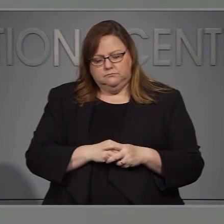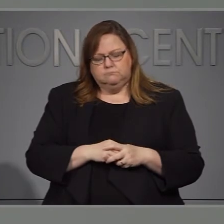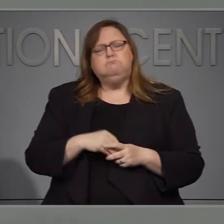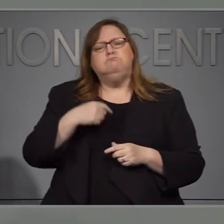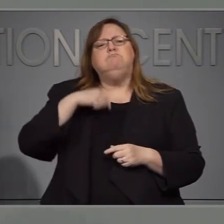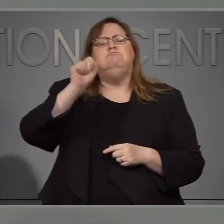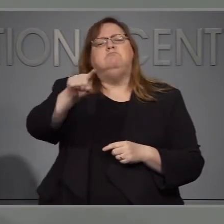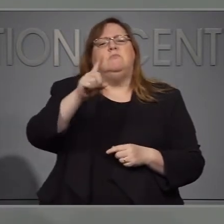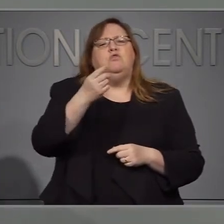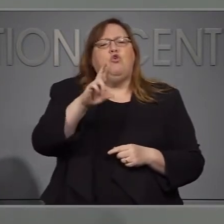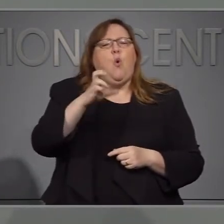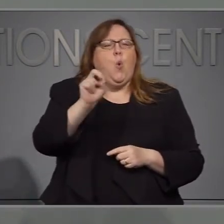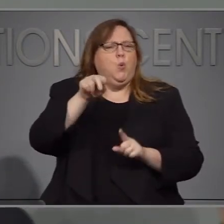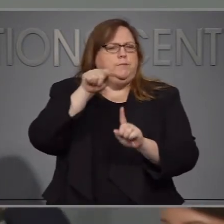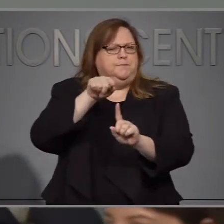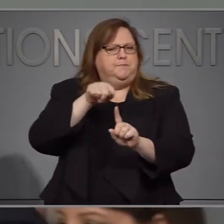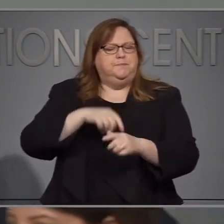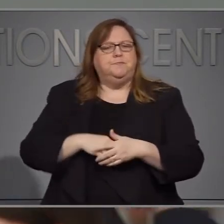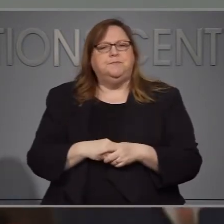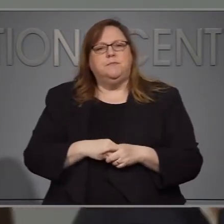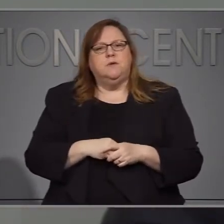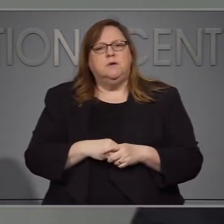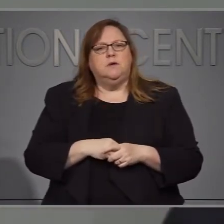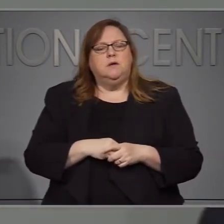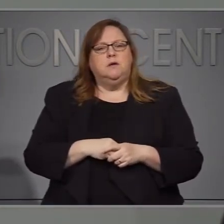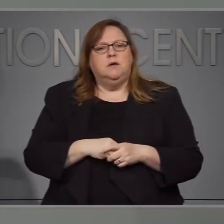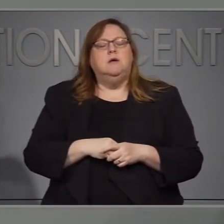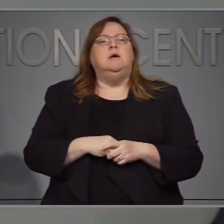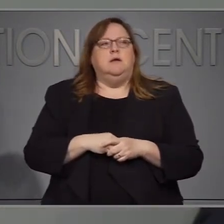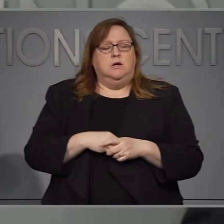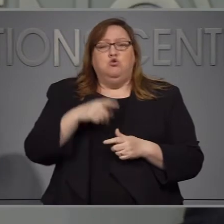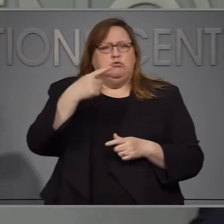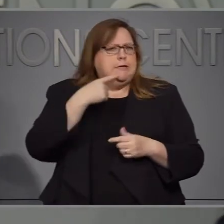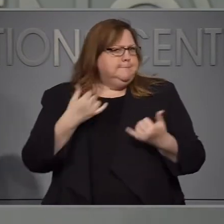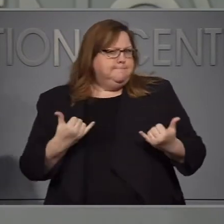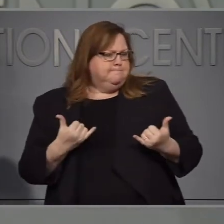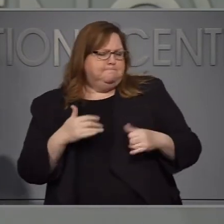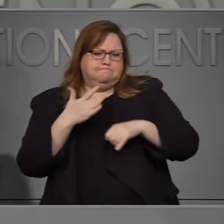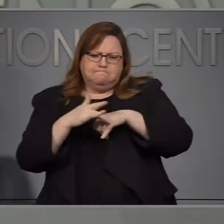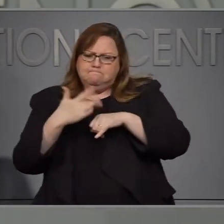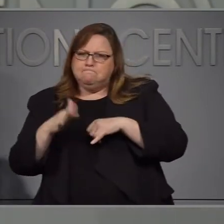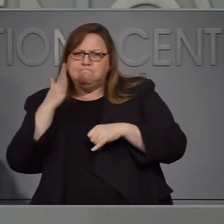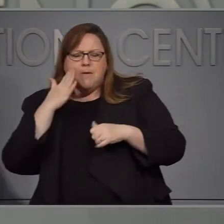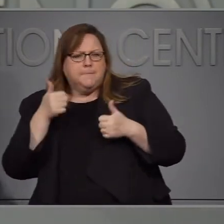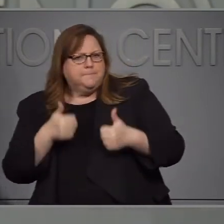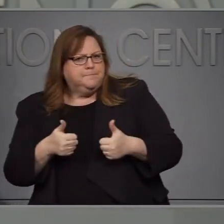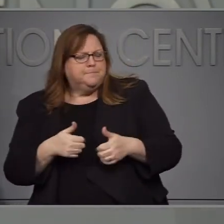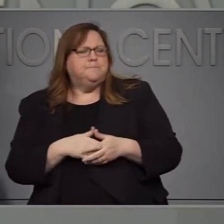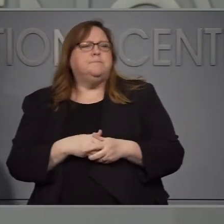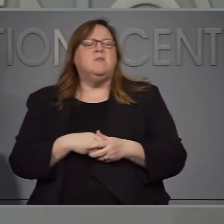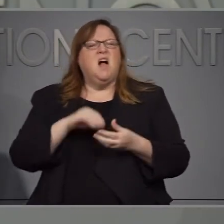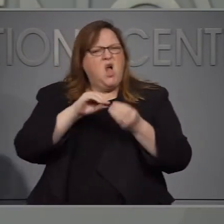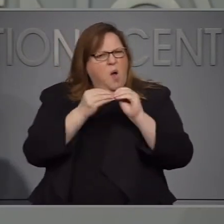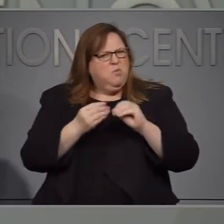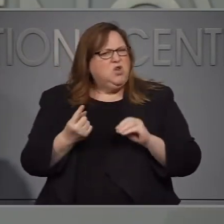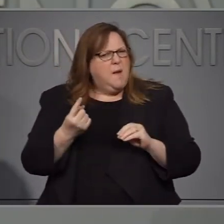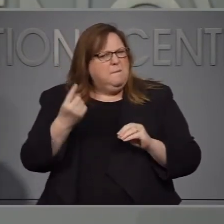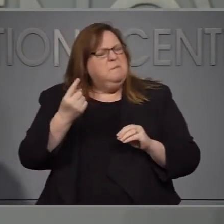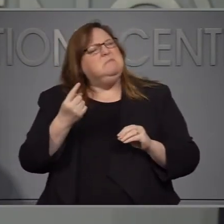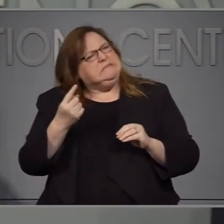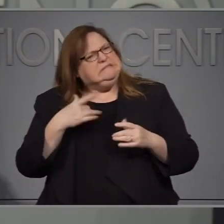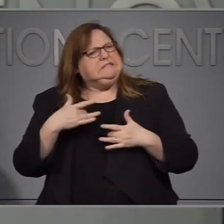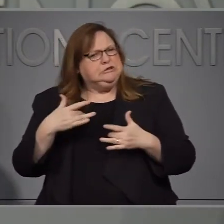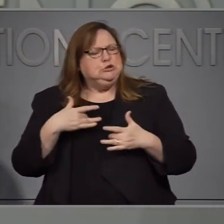En que momento se preocupa usted o tiene alarma por la las cifras de hospitalización. de